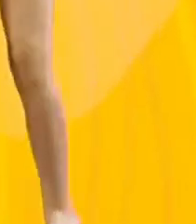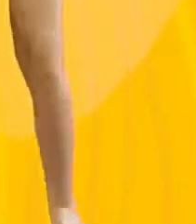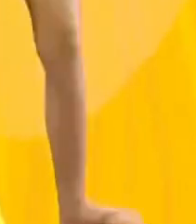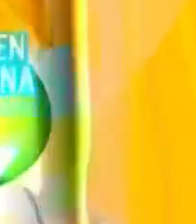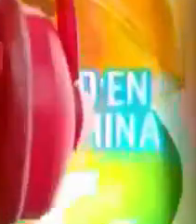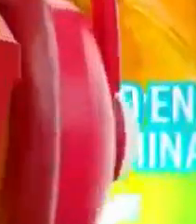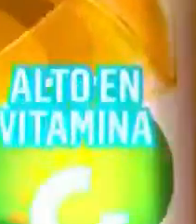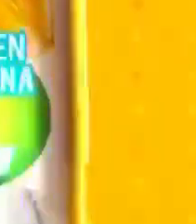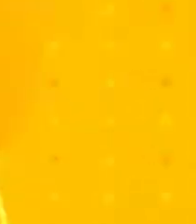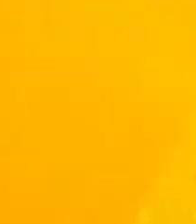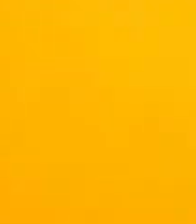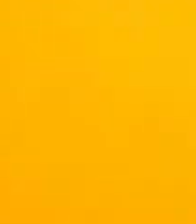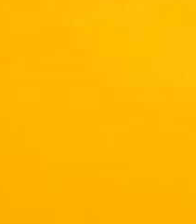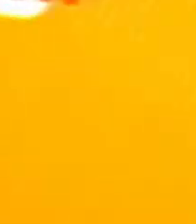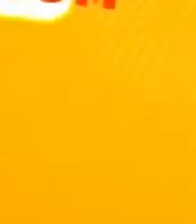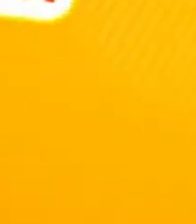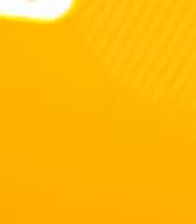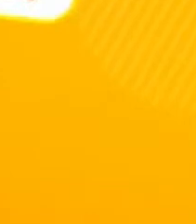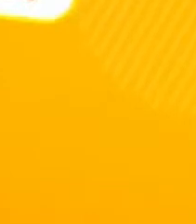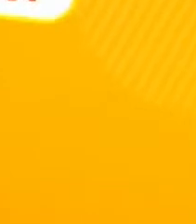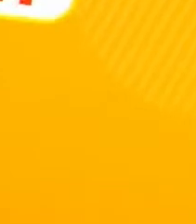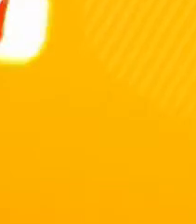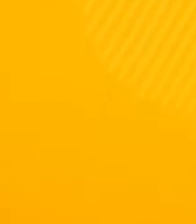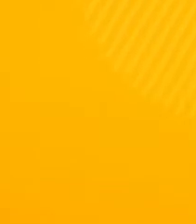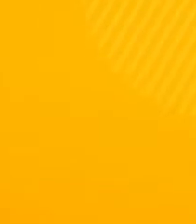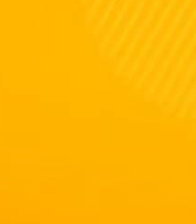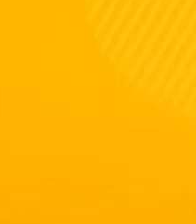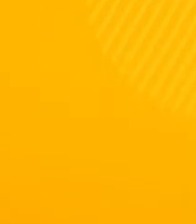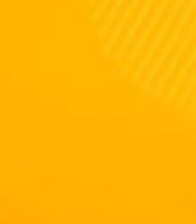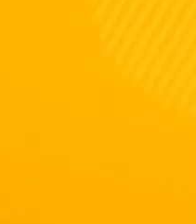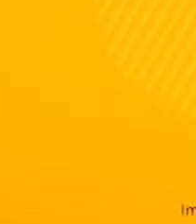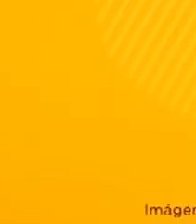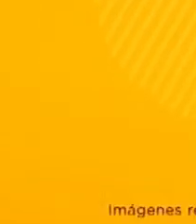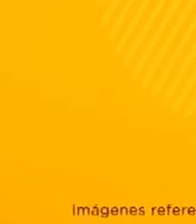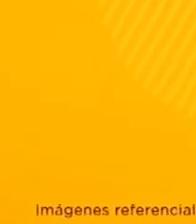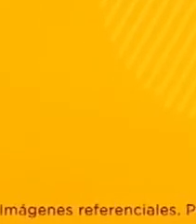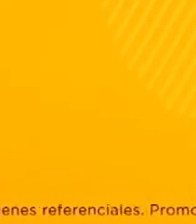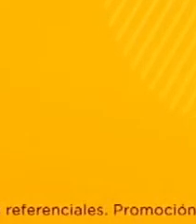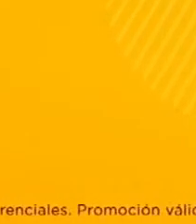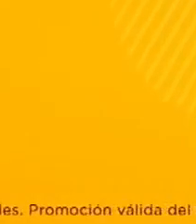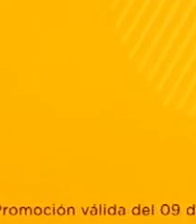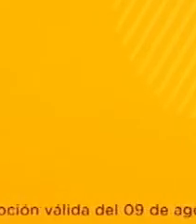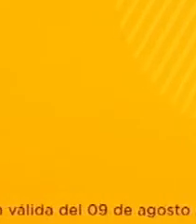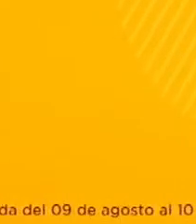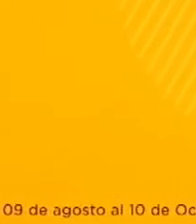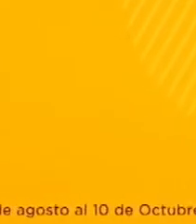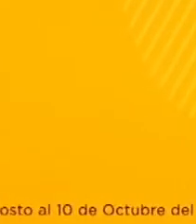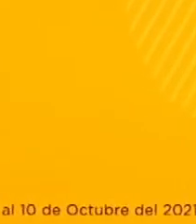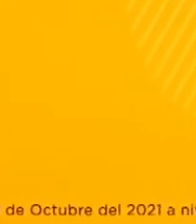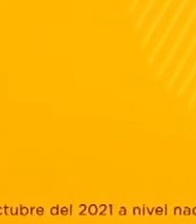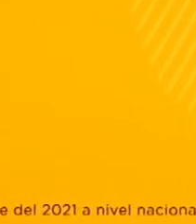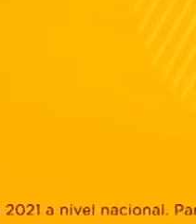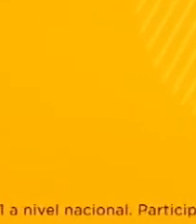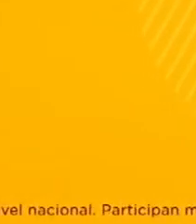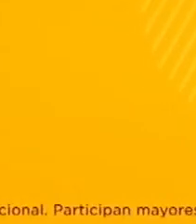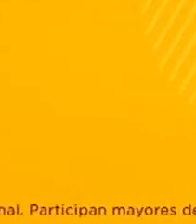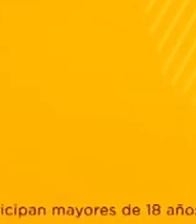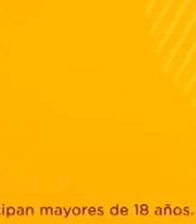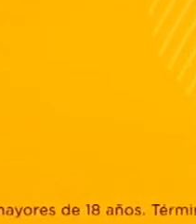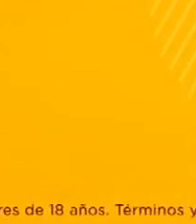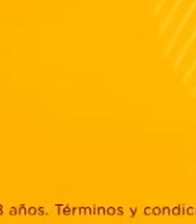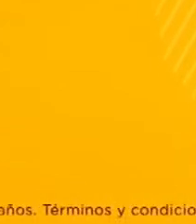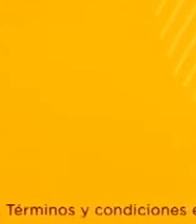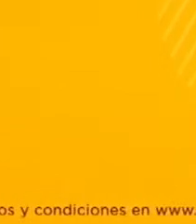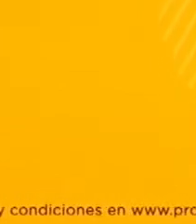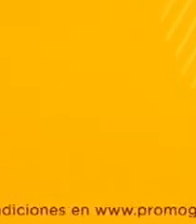gelatina! ¡Sí, fruit! Ingresa a promogelatinacifrut.com Y entérate como puedes participar Y ganar premios Que harán tu cocina más